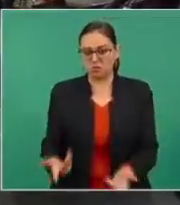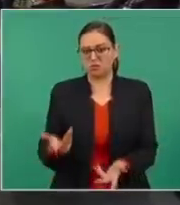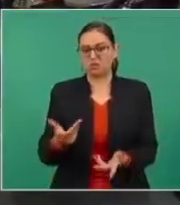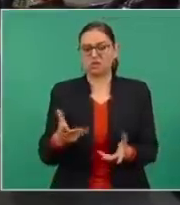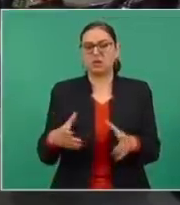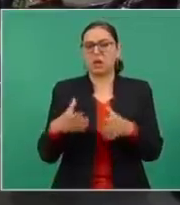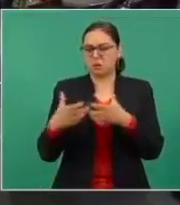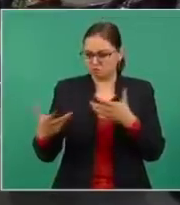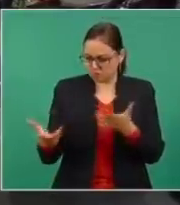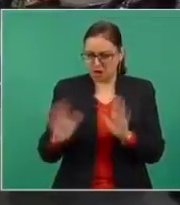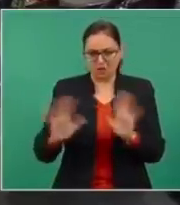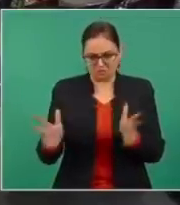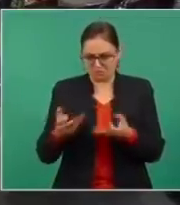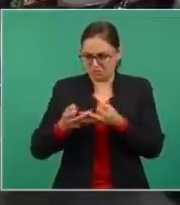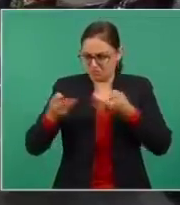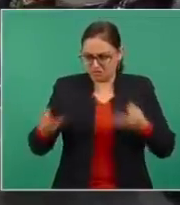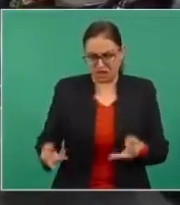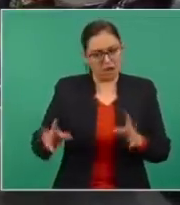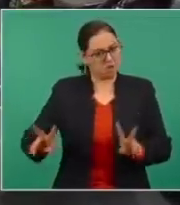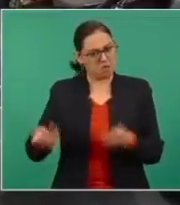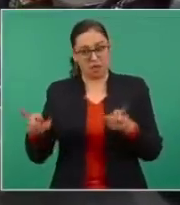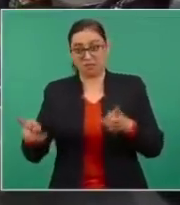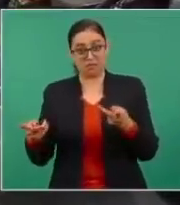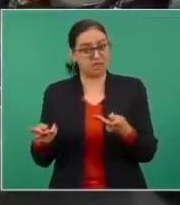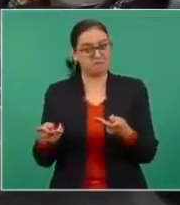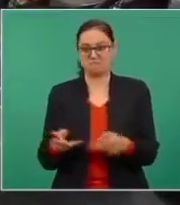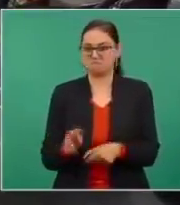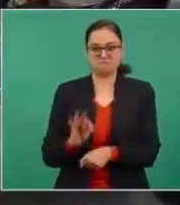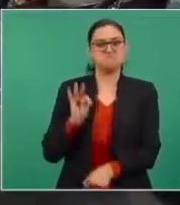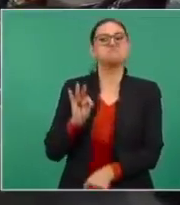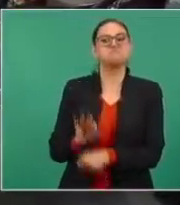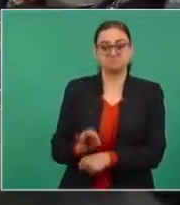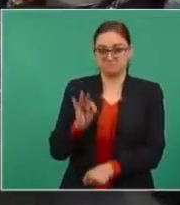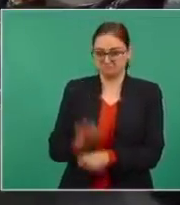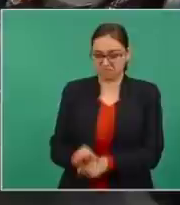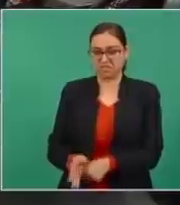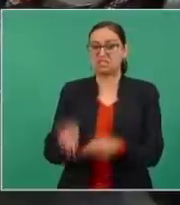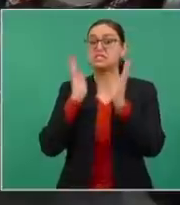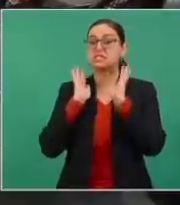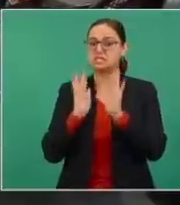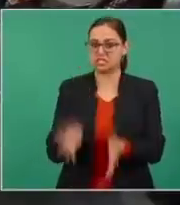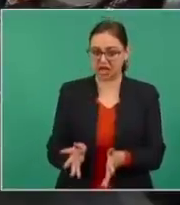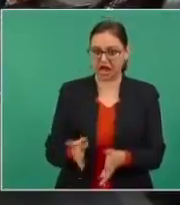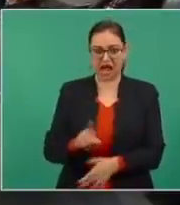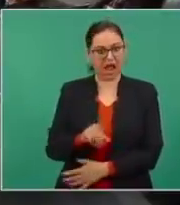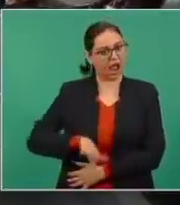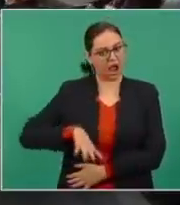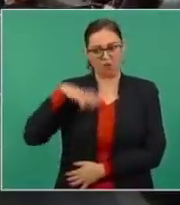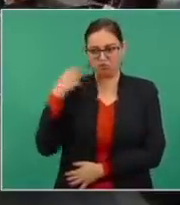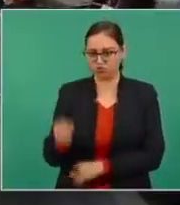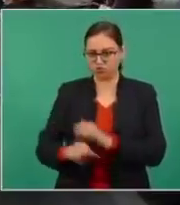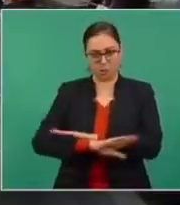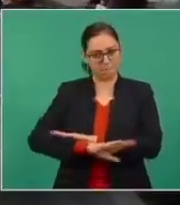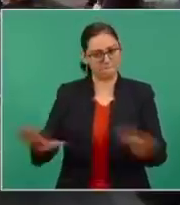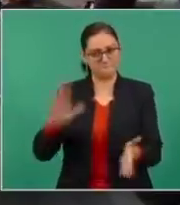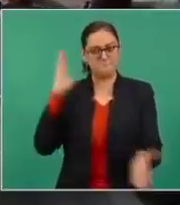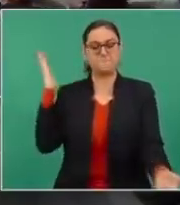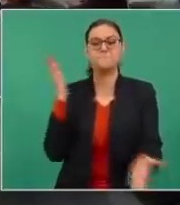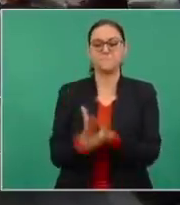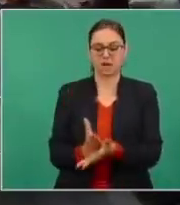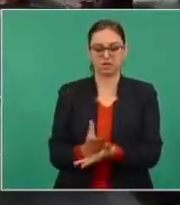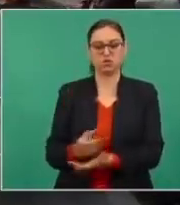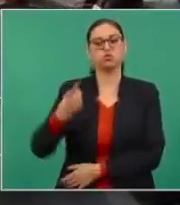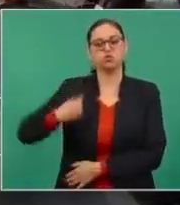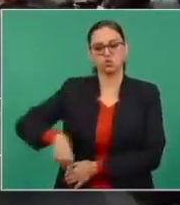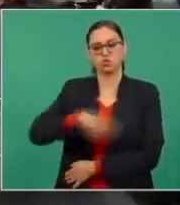mancomunidad. La tierra no se vende, se defiende, basta de imposición y abusos de autoridad. Atentamente,